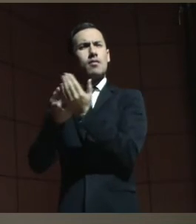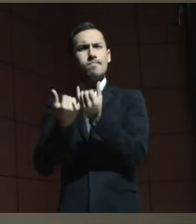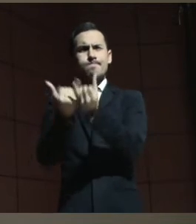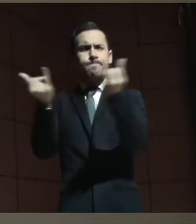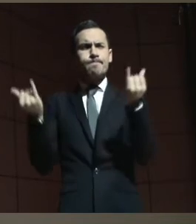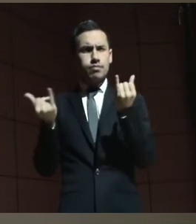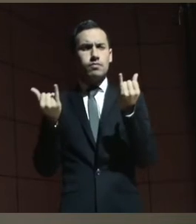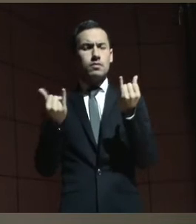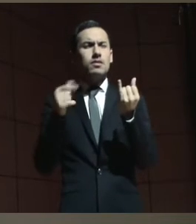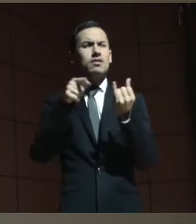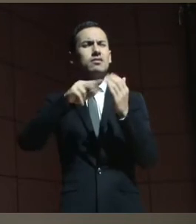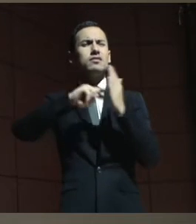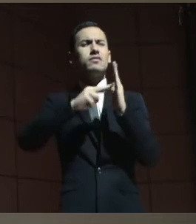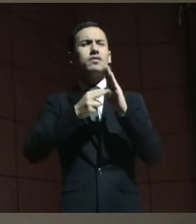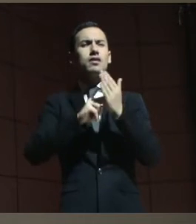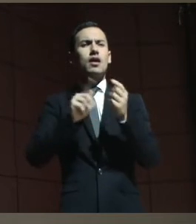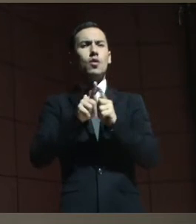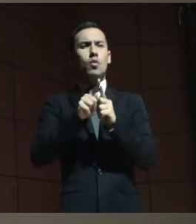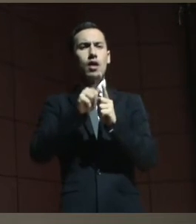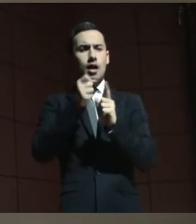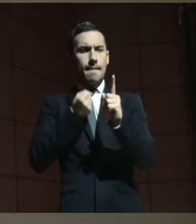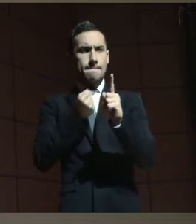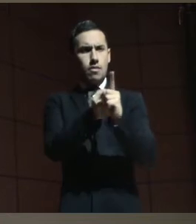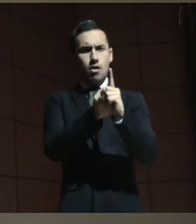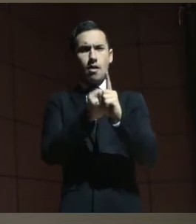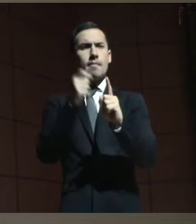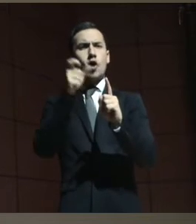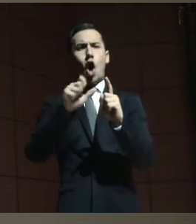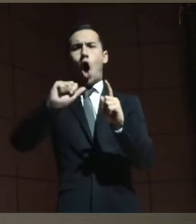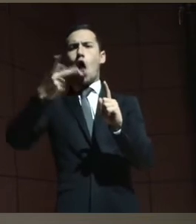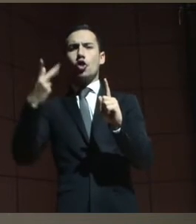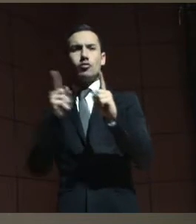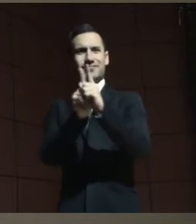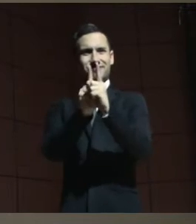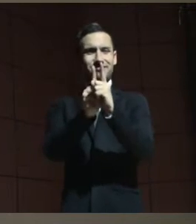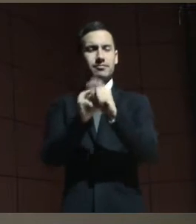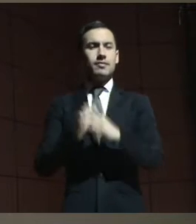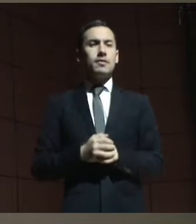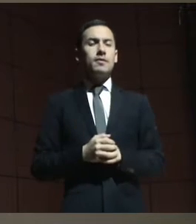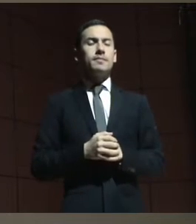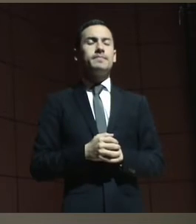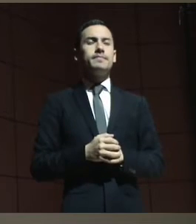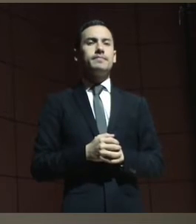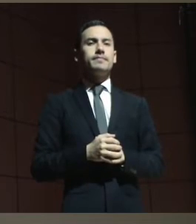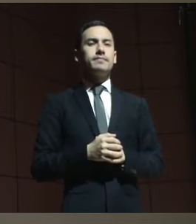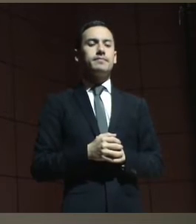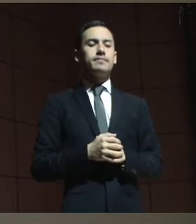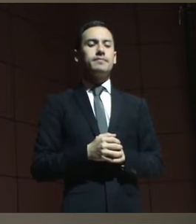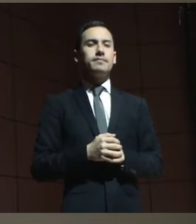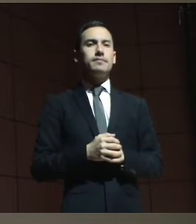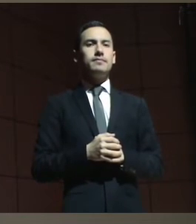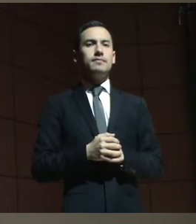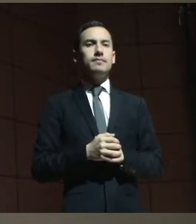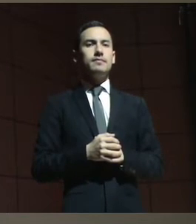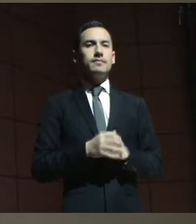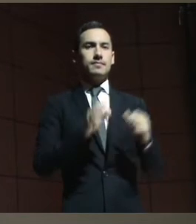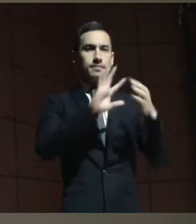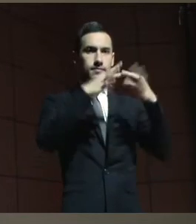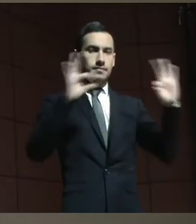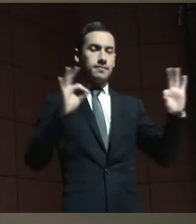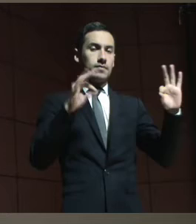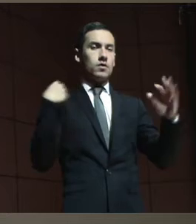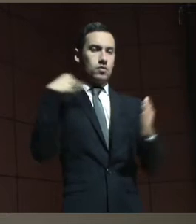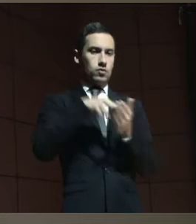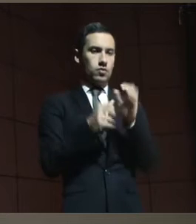significa tener un otro. Yo tomo apenas una frase muy simple de Emanuel de